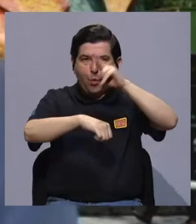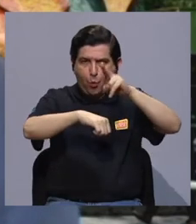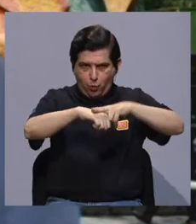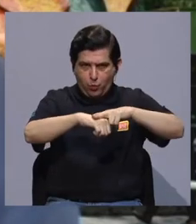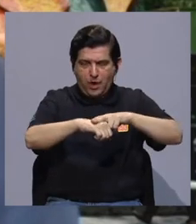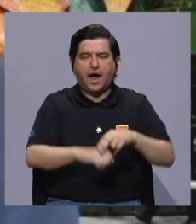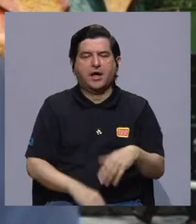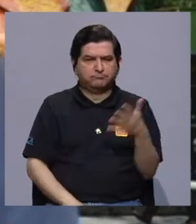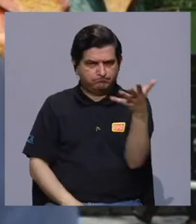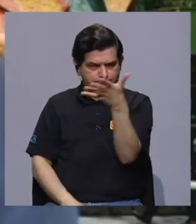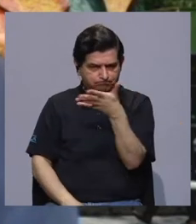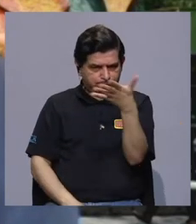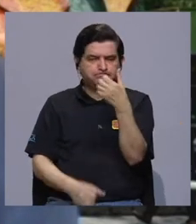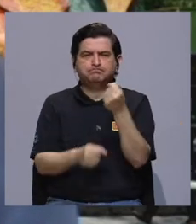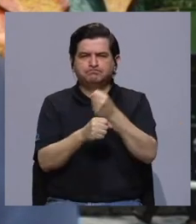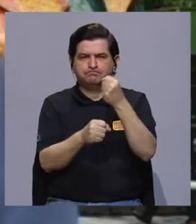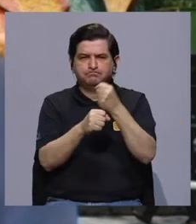UNA,